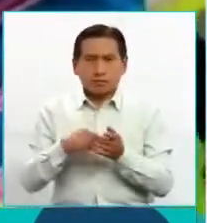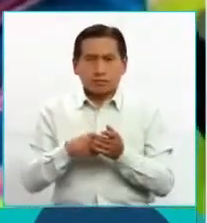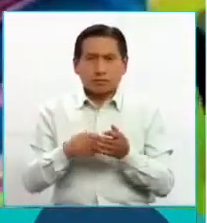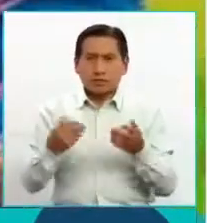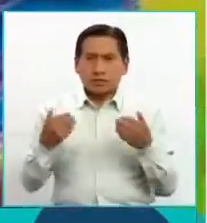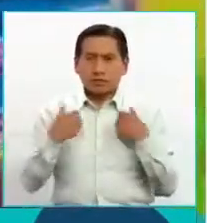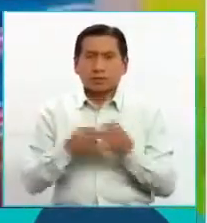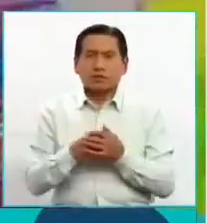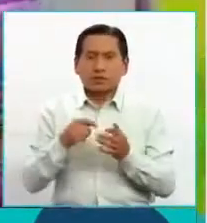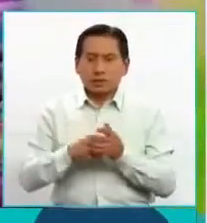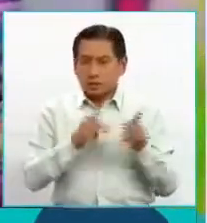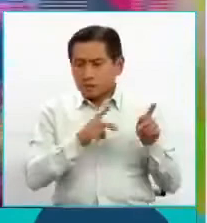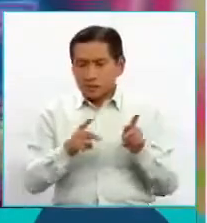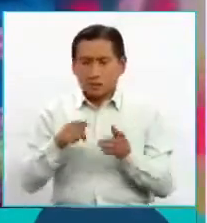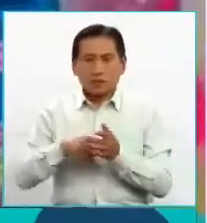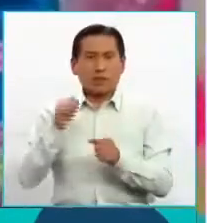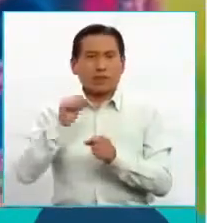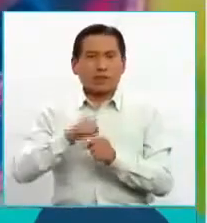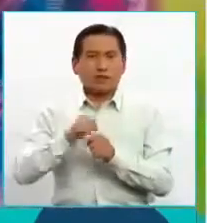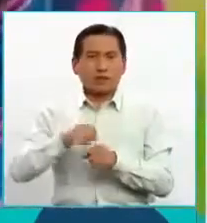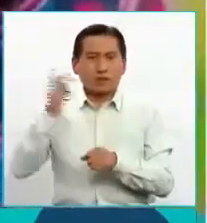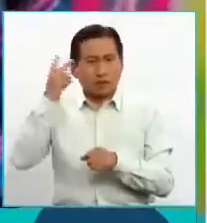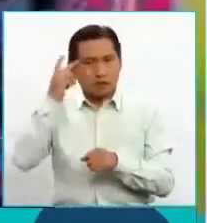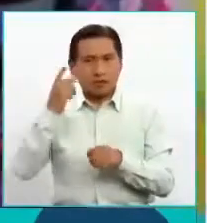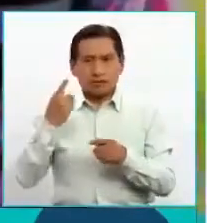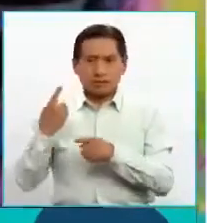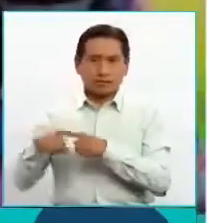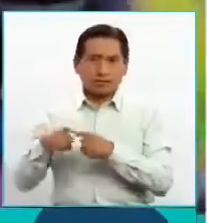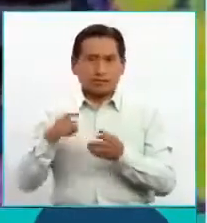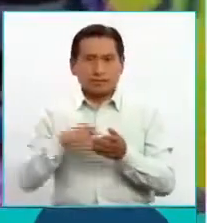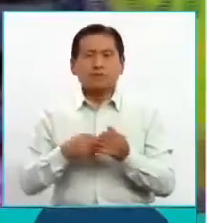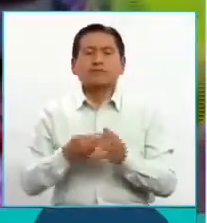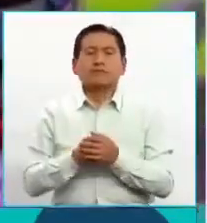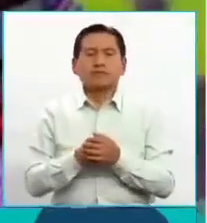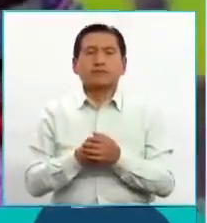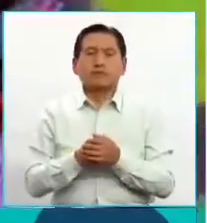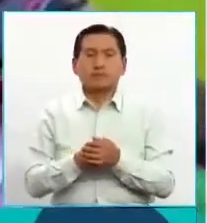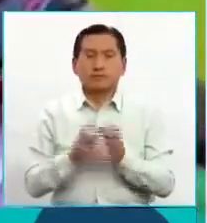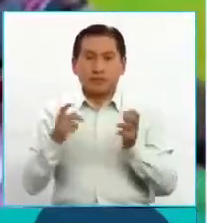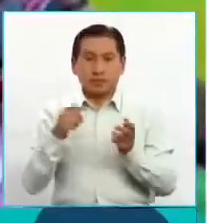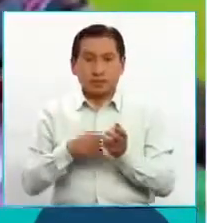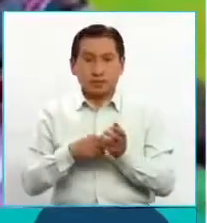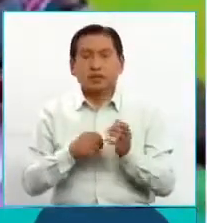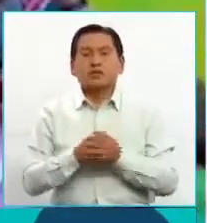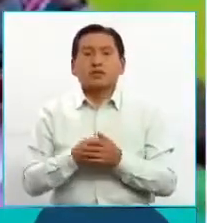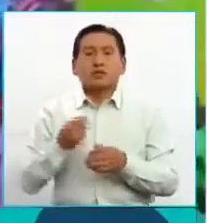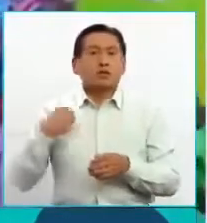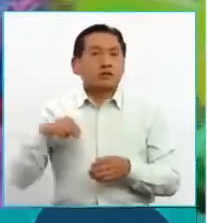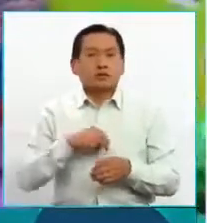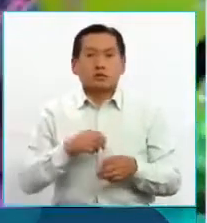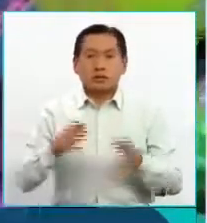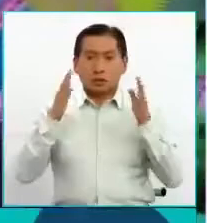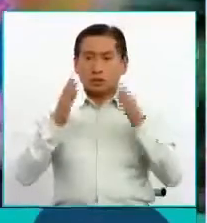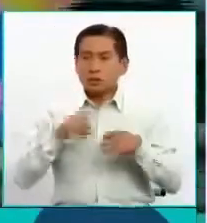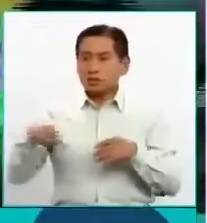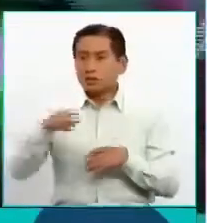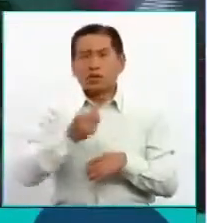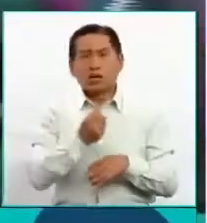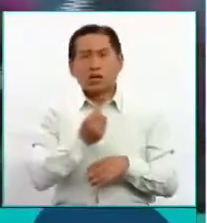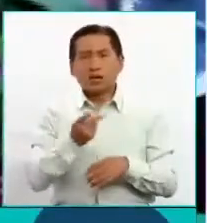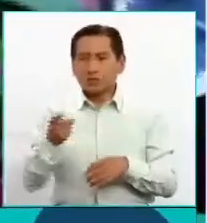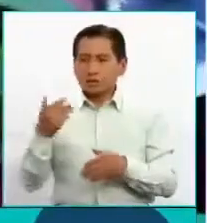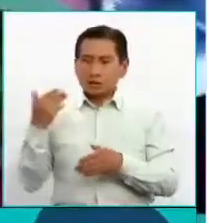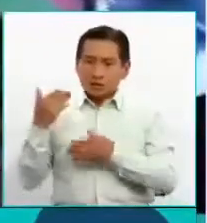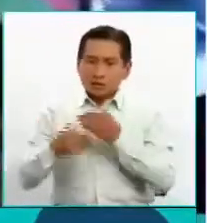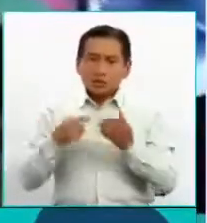contamos con un plan de gestión de políticas públicas, en ese ámbito, hemos escuchado a todos los sectores, está en